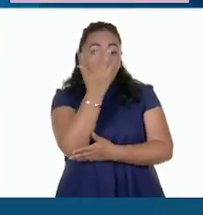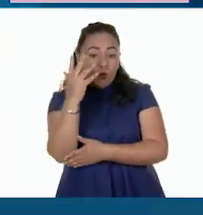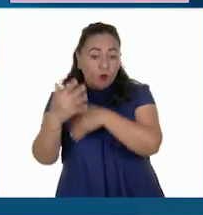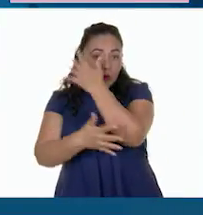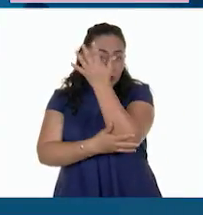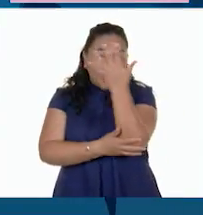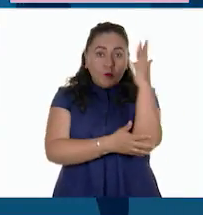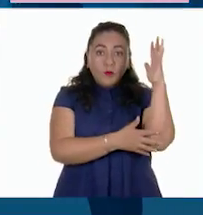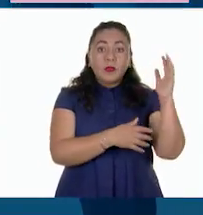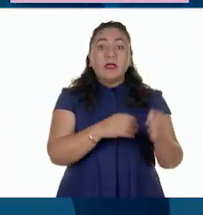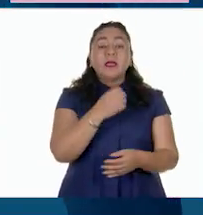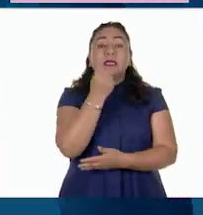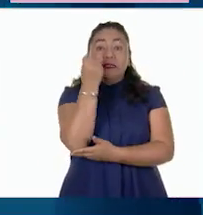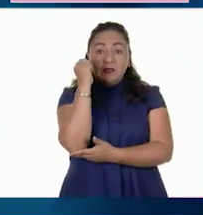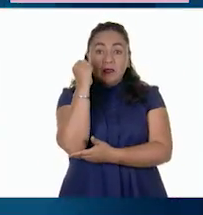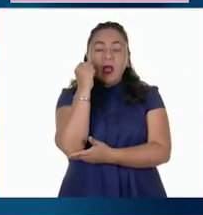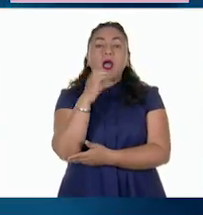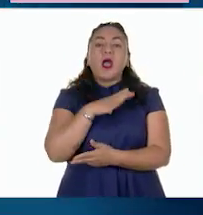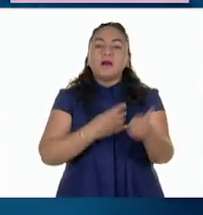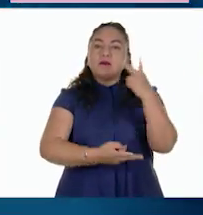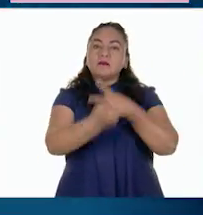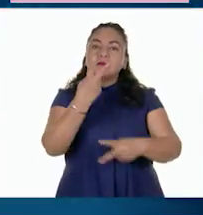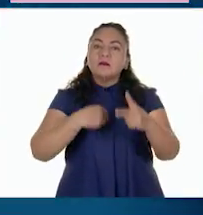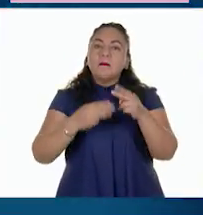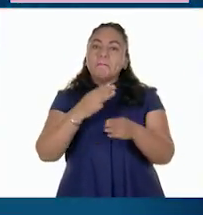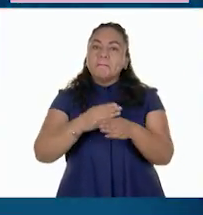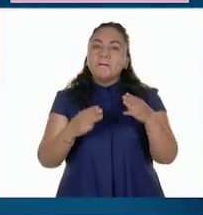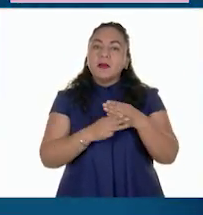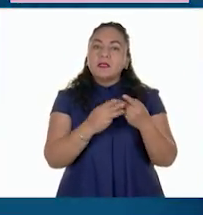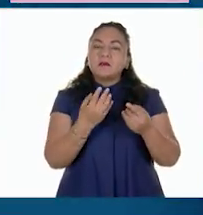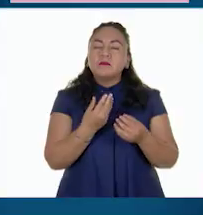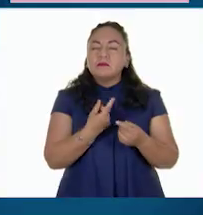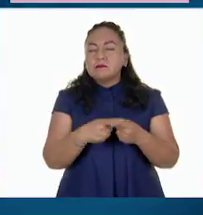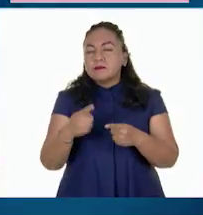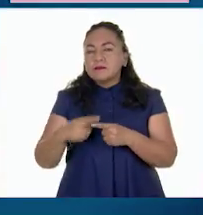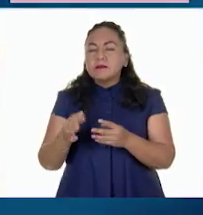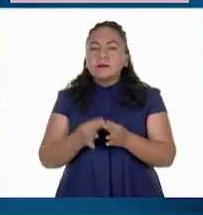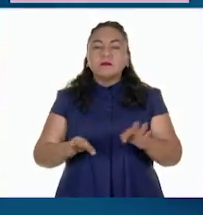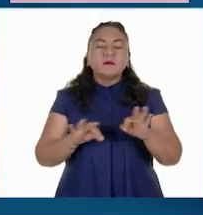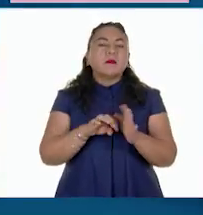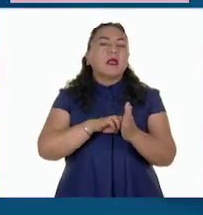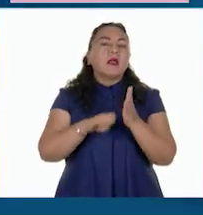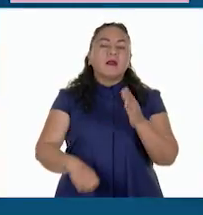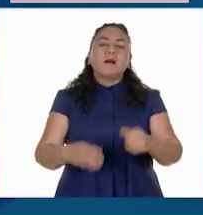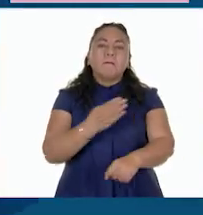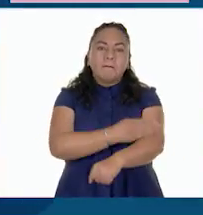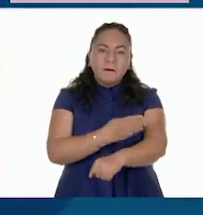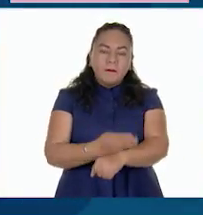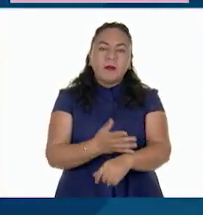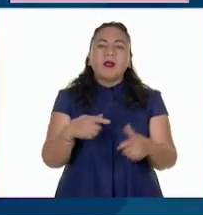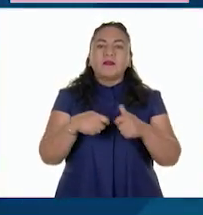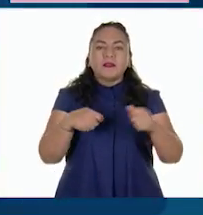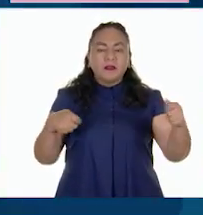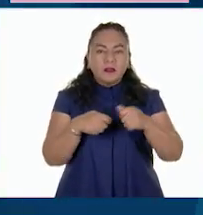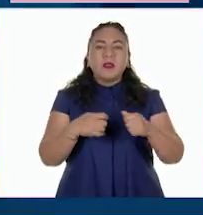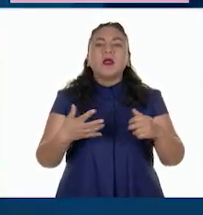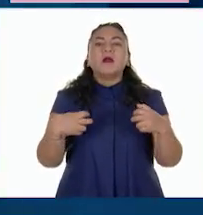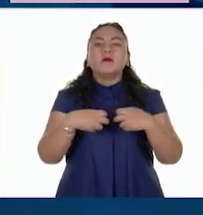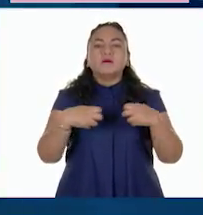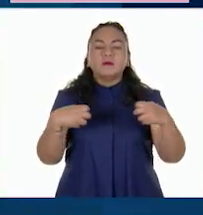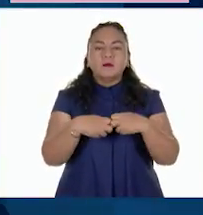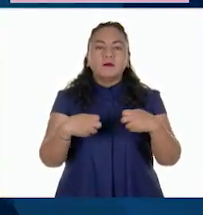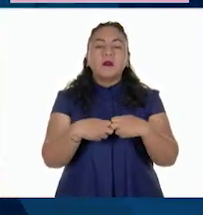proporcionan algunos de los materiales más importantes para la economía, como la madera, el látex y el hule,